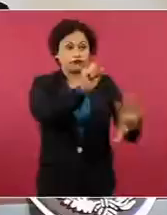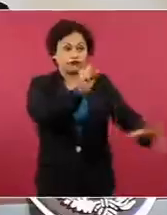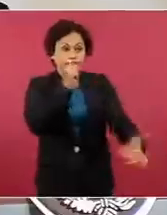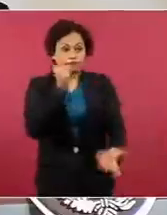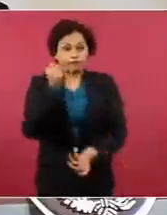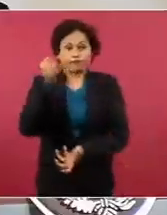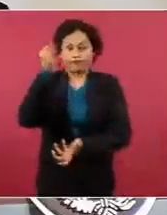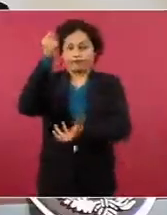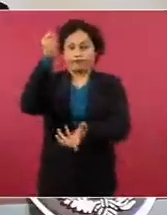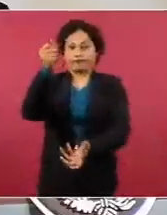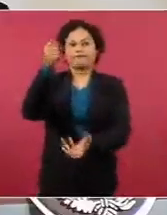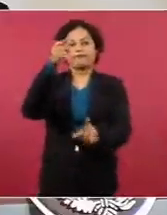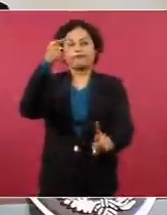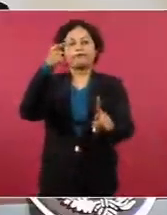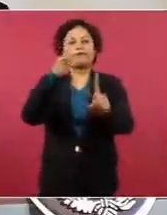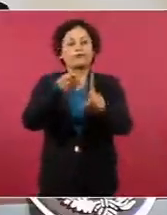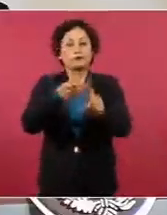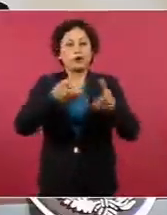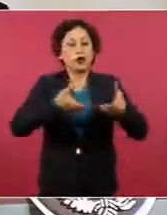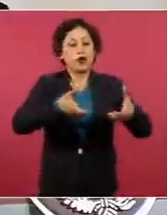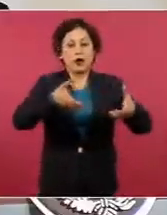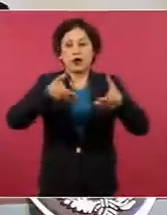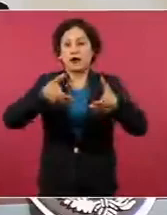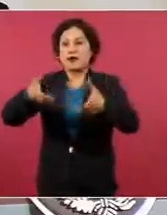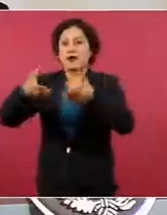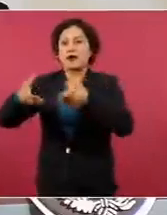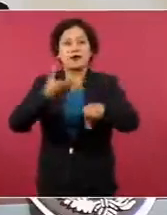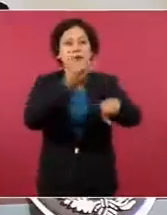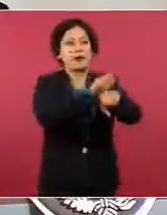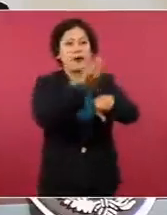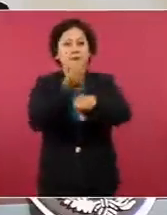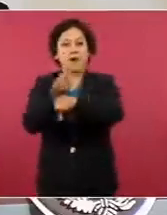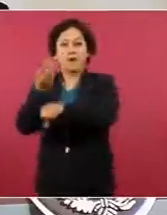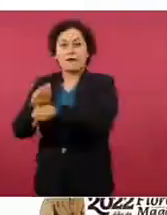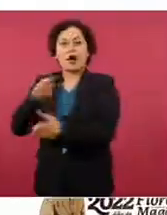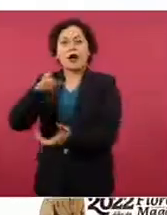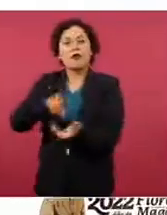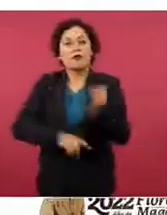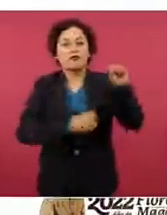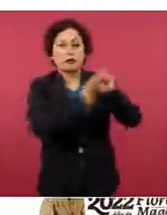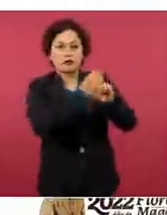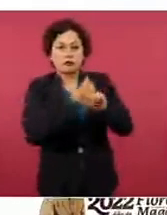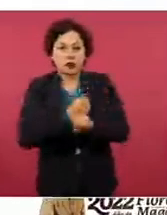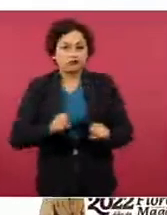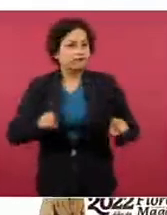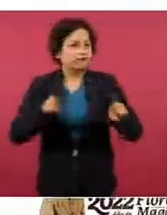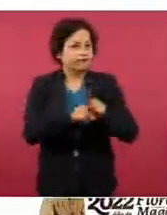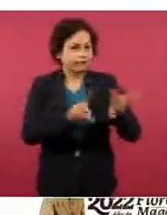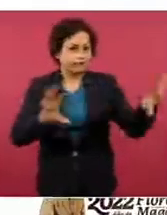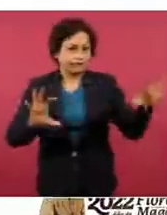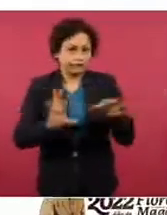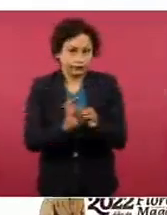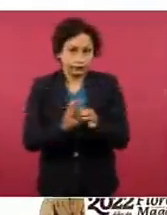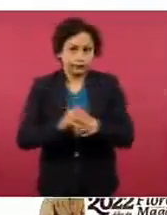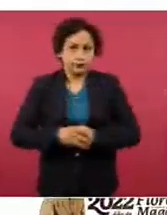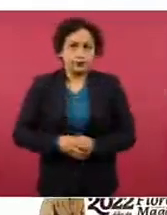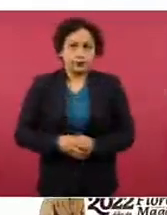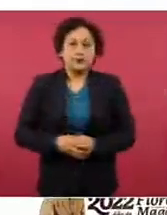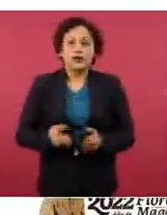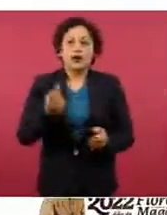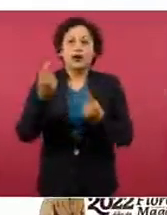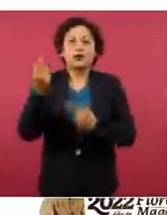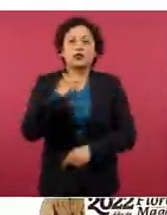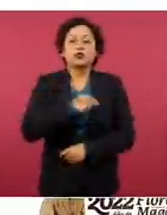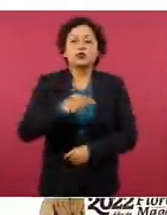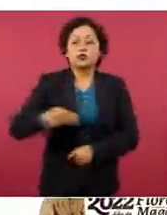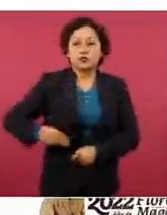la pavimentación de las vialidades donde se aplica el programa. En algunos municipios ya se